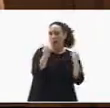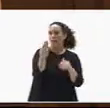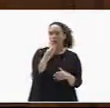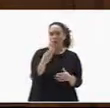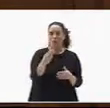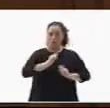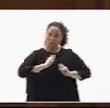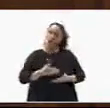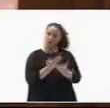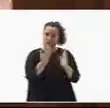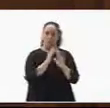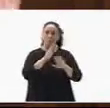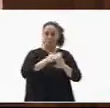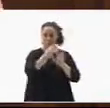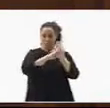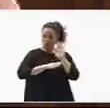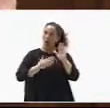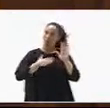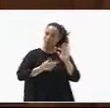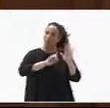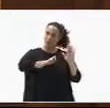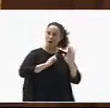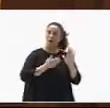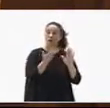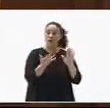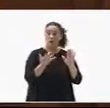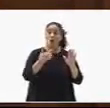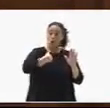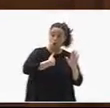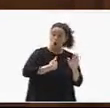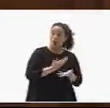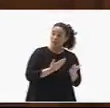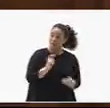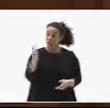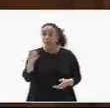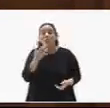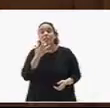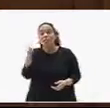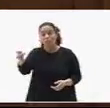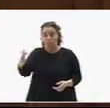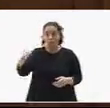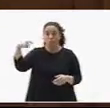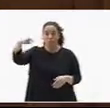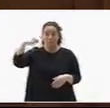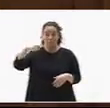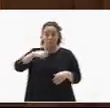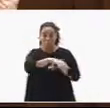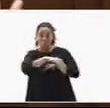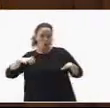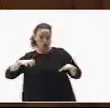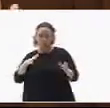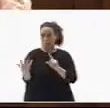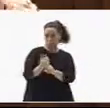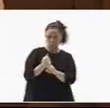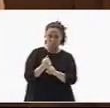sobre su programa. La confianza se tenderá otorgada cuando el presidente obtenga la mayoría simple de los votos. El